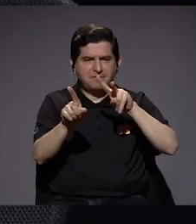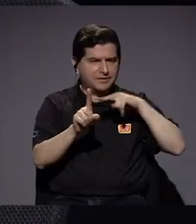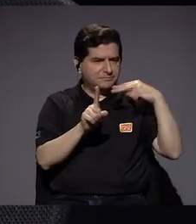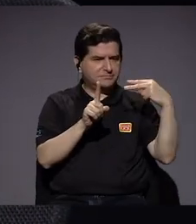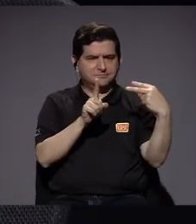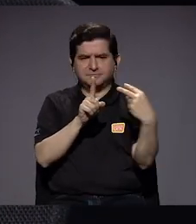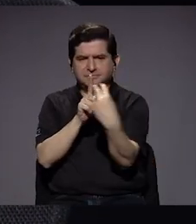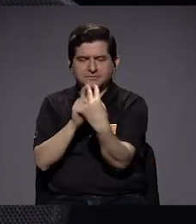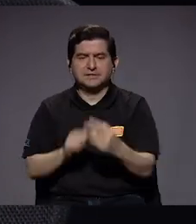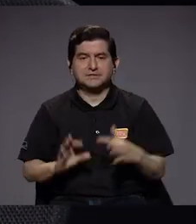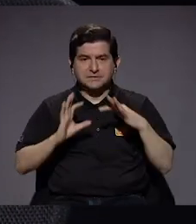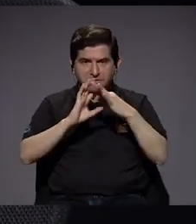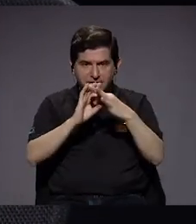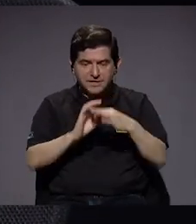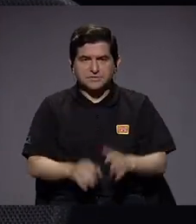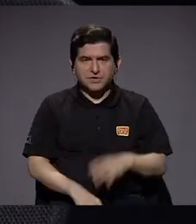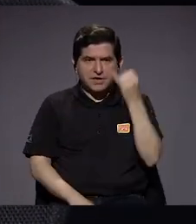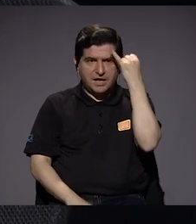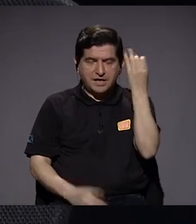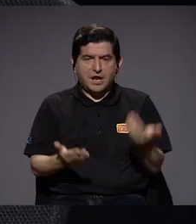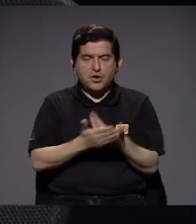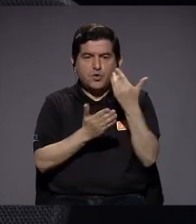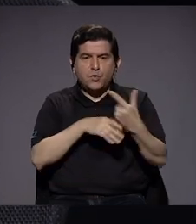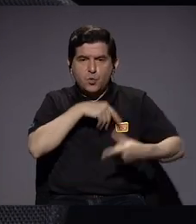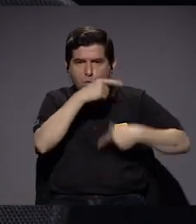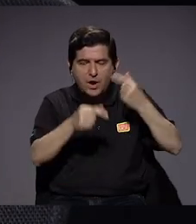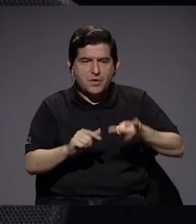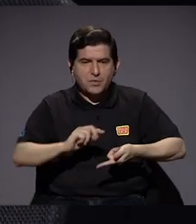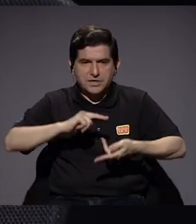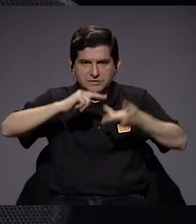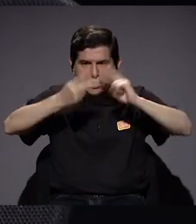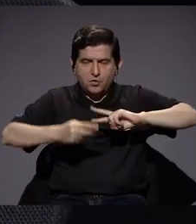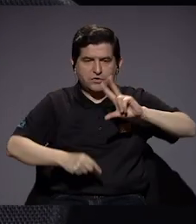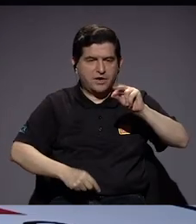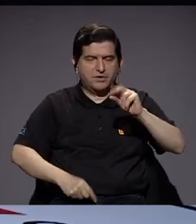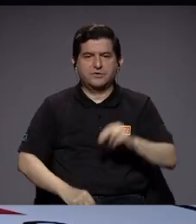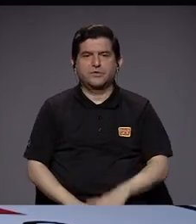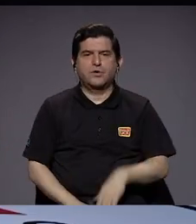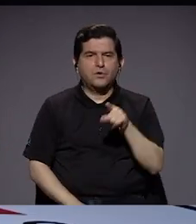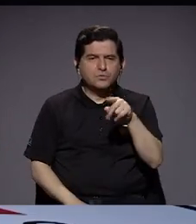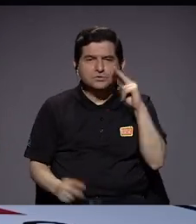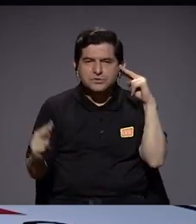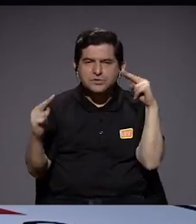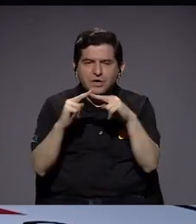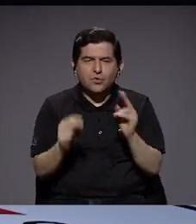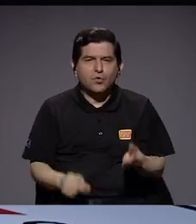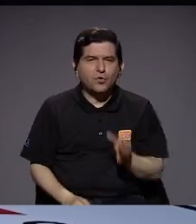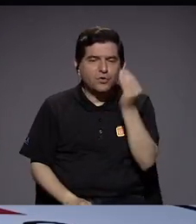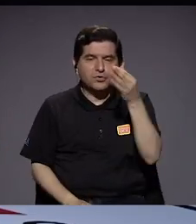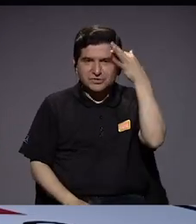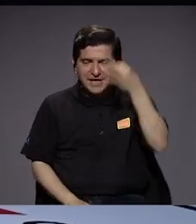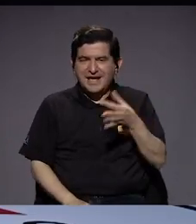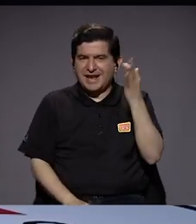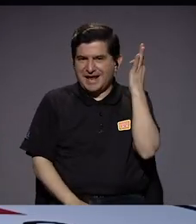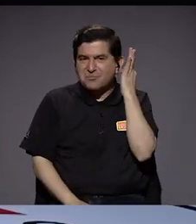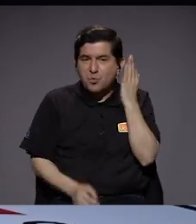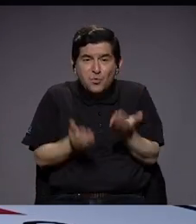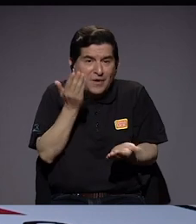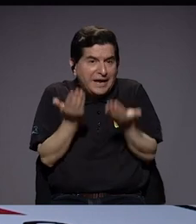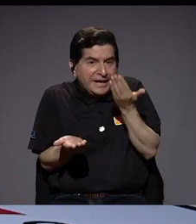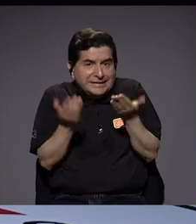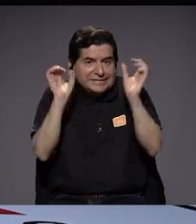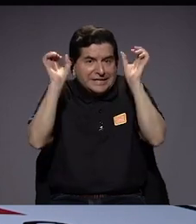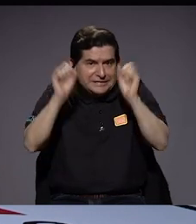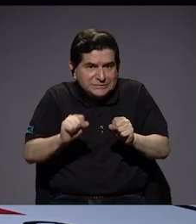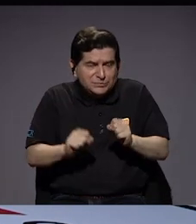visiones respecto a los planteamientos de las nuevas generaciones versus las que no. ¿Usted que conoce esas juventudes, vislumbra alguna mujer que de repente